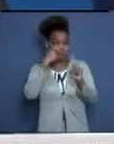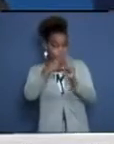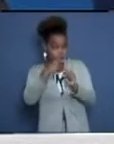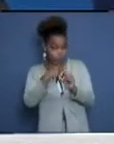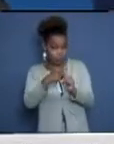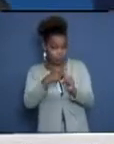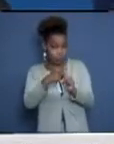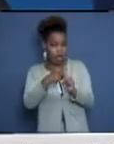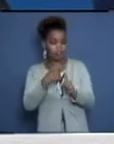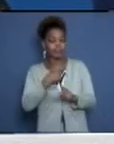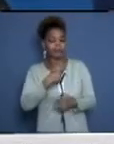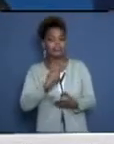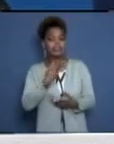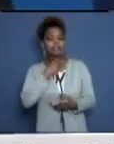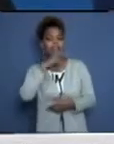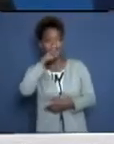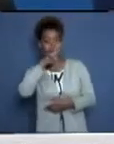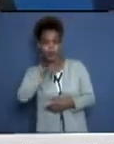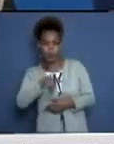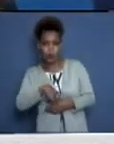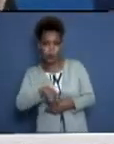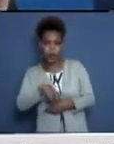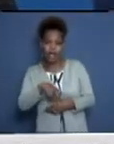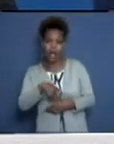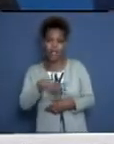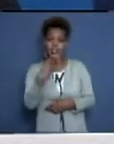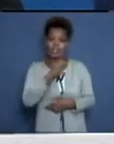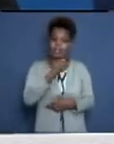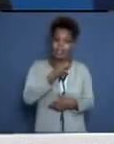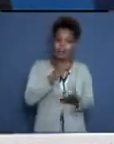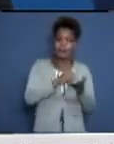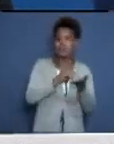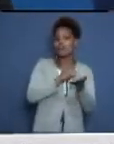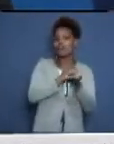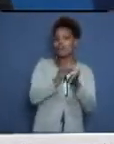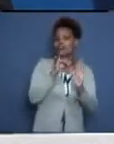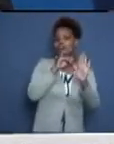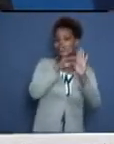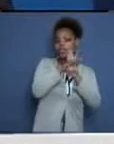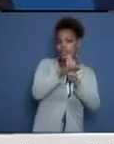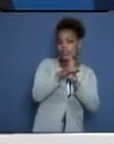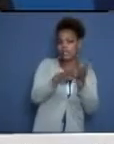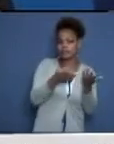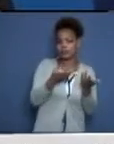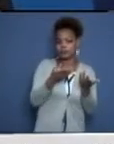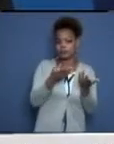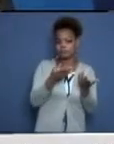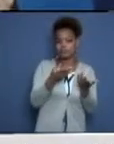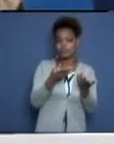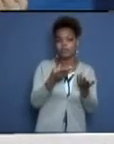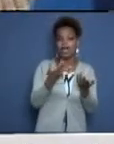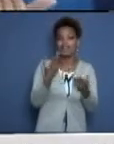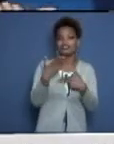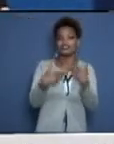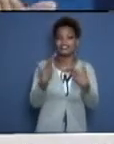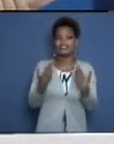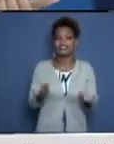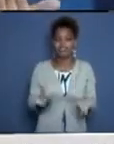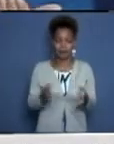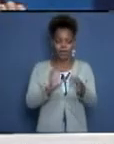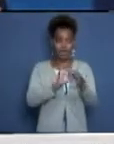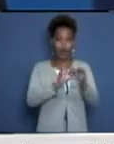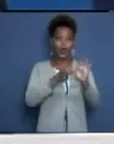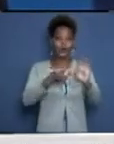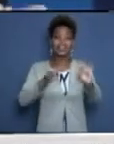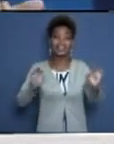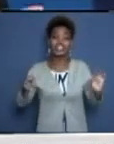caso debe ingresarse en una institución determinada, en Lucía Iñi, por ejemplo, se hace la coordinación con la mesa coordinadora